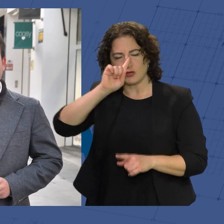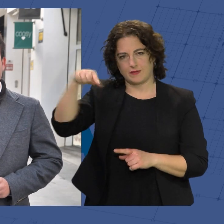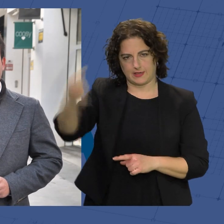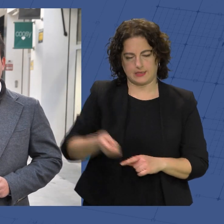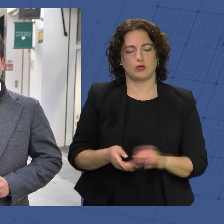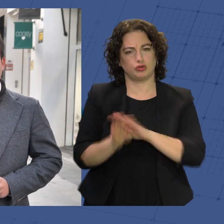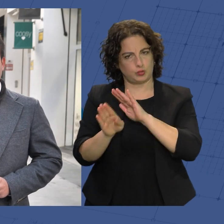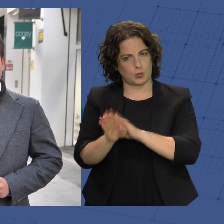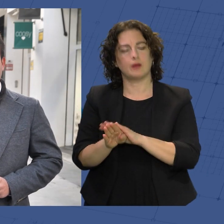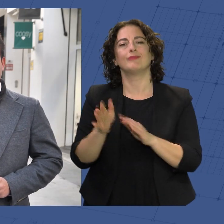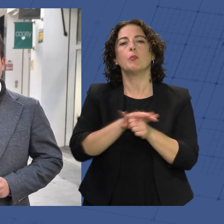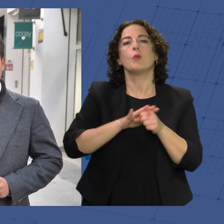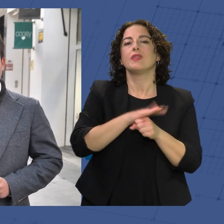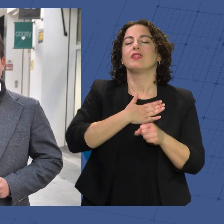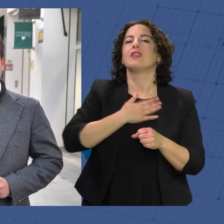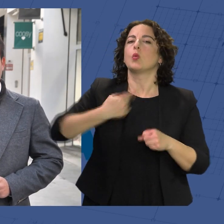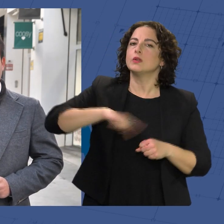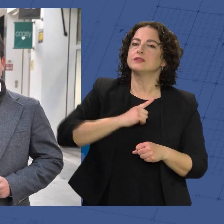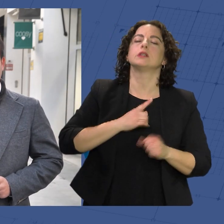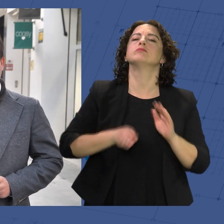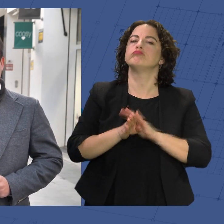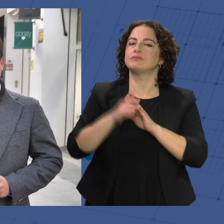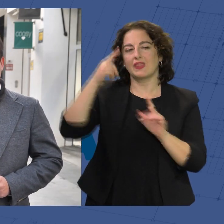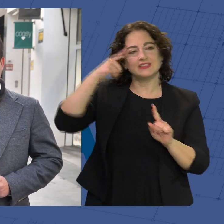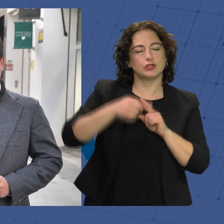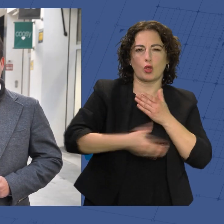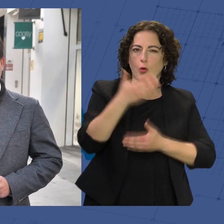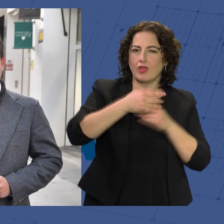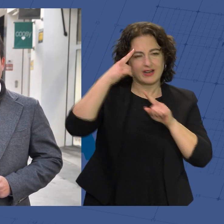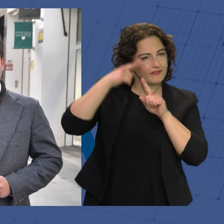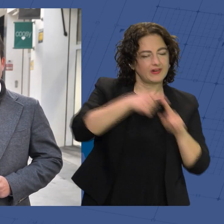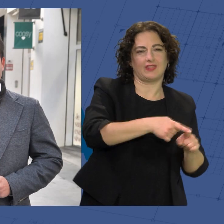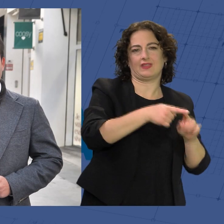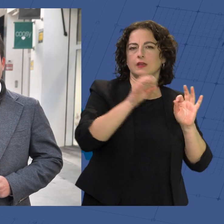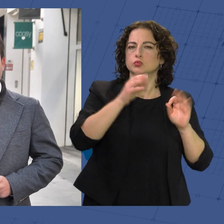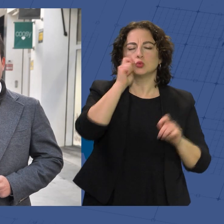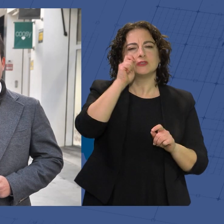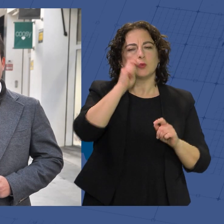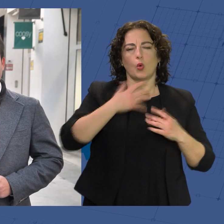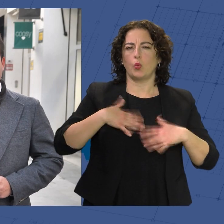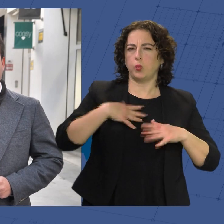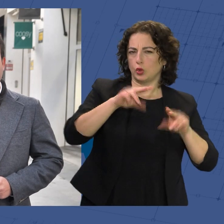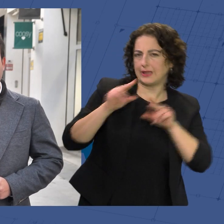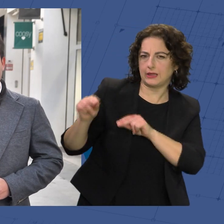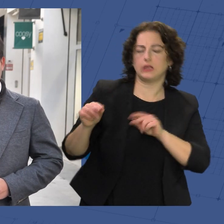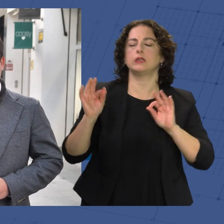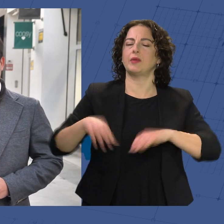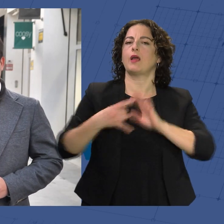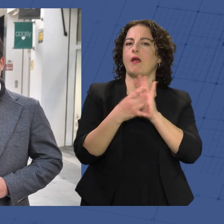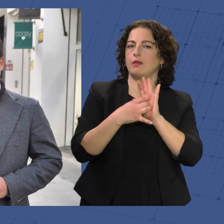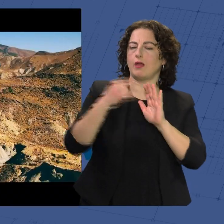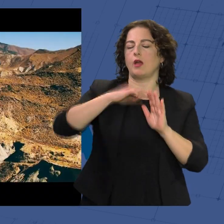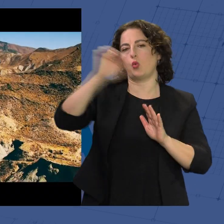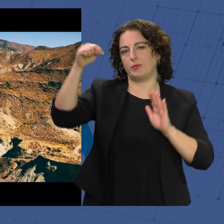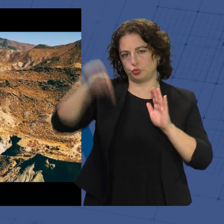para que nuestra provincia siga siendo el destino de moda y un referente del turismo boutique y de calidad en el arco mediterráneo y al sur del continente